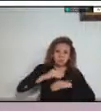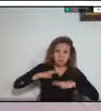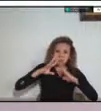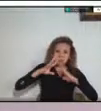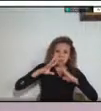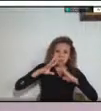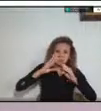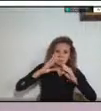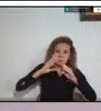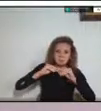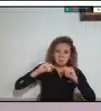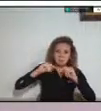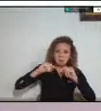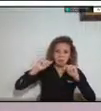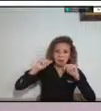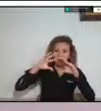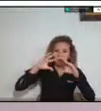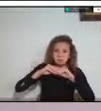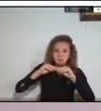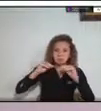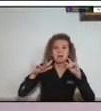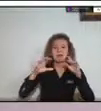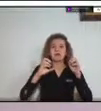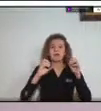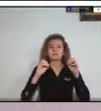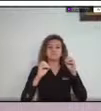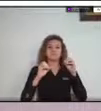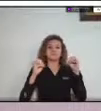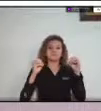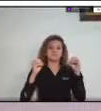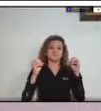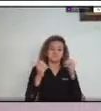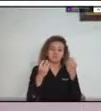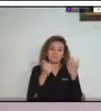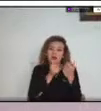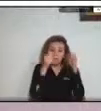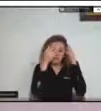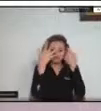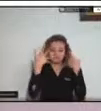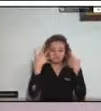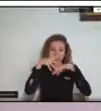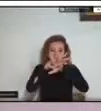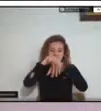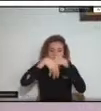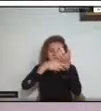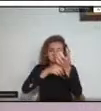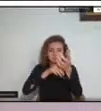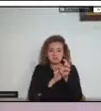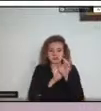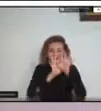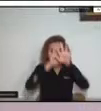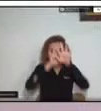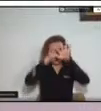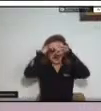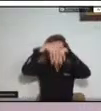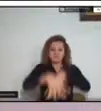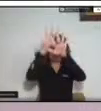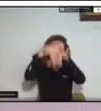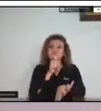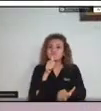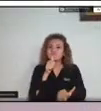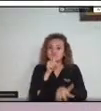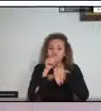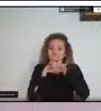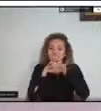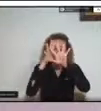a lo cual año a año los organismos y las instituciones de respuesta se ven abocados a atender emergencias asociadas